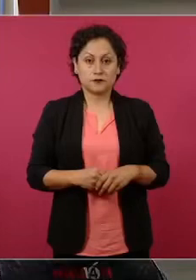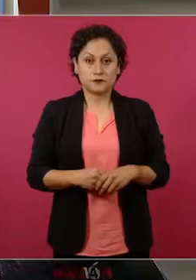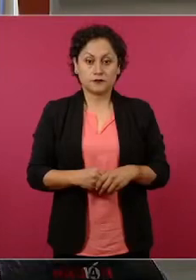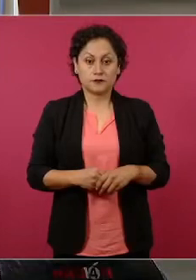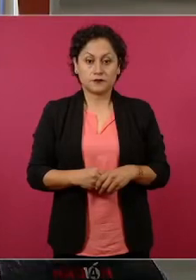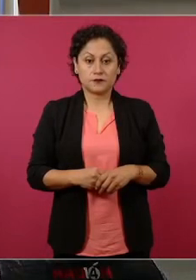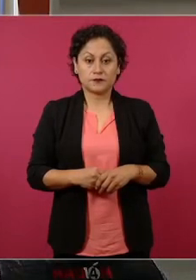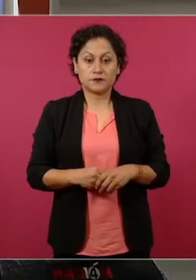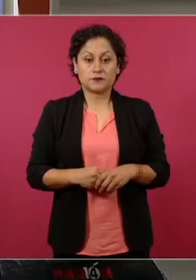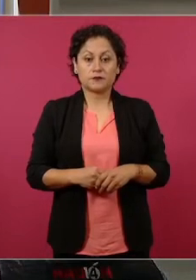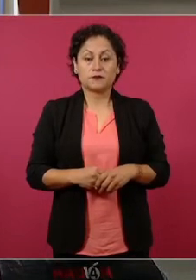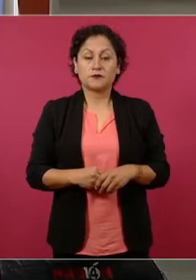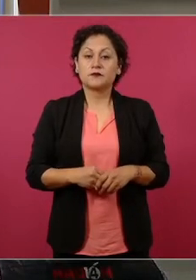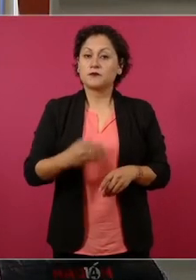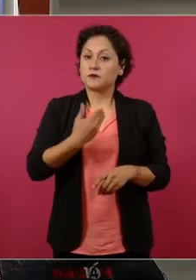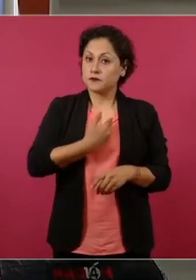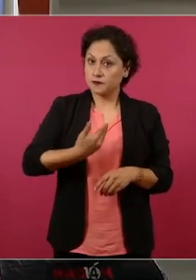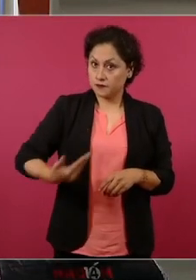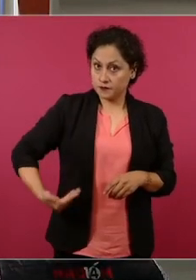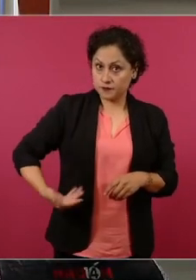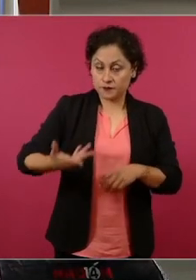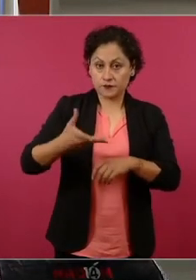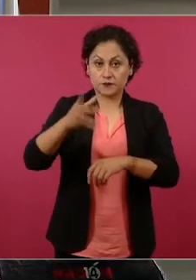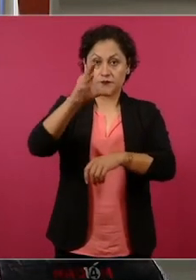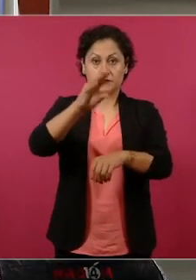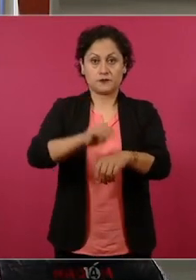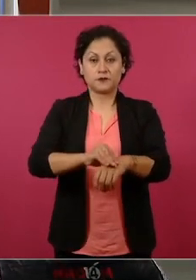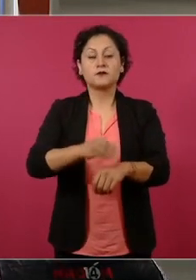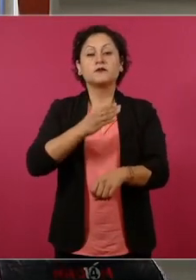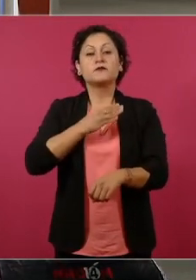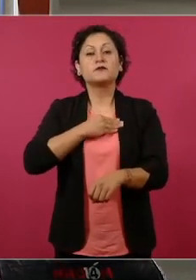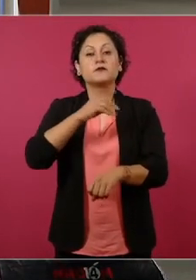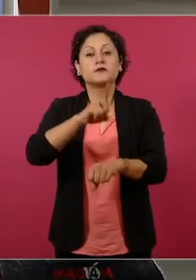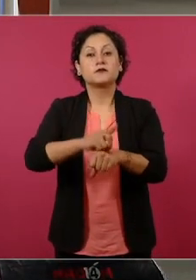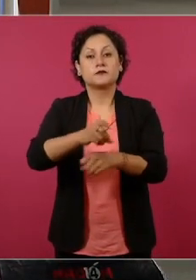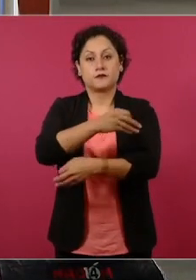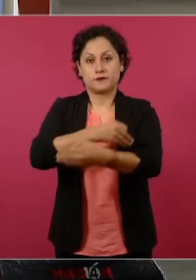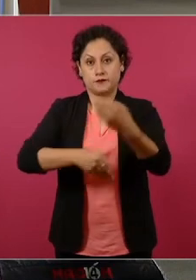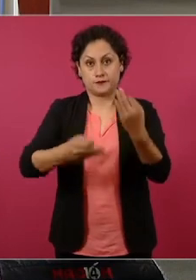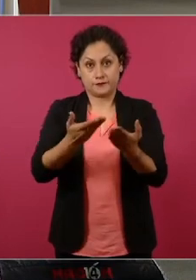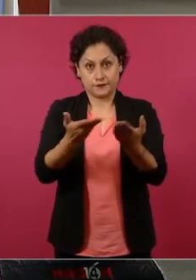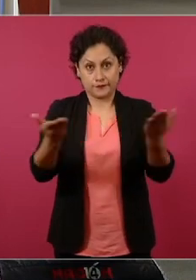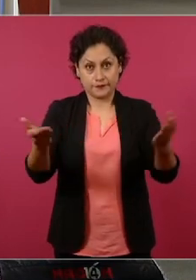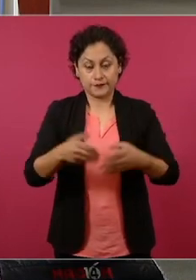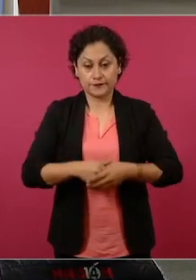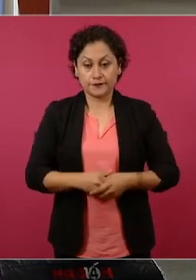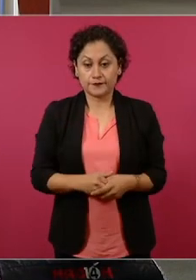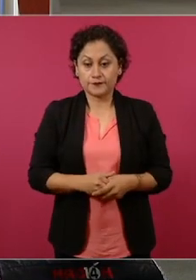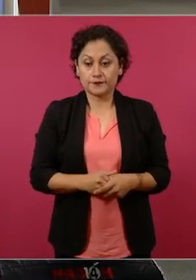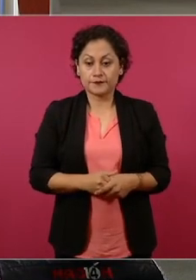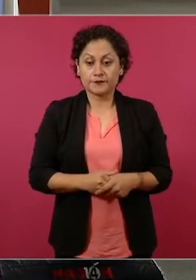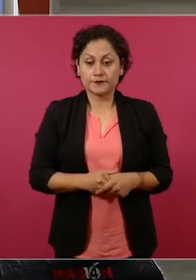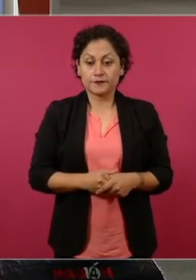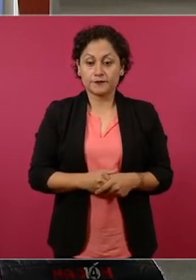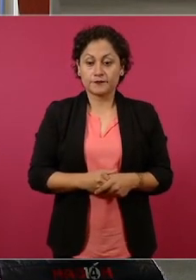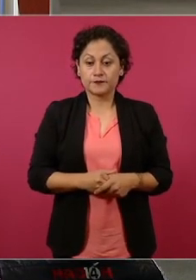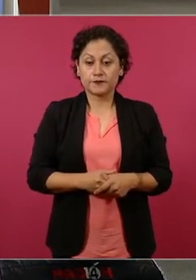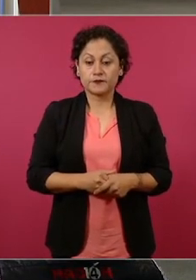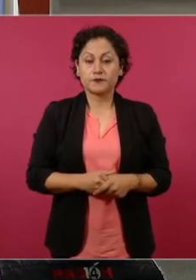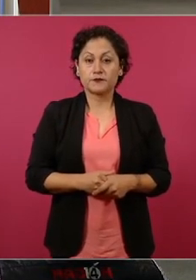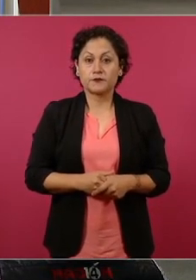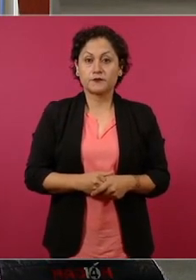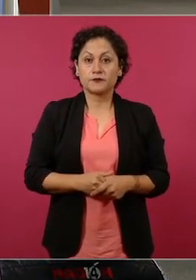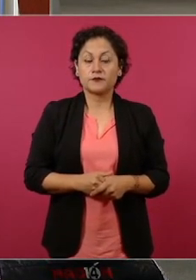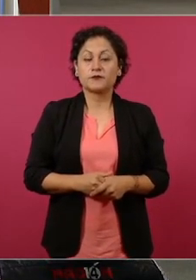Con su permiso, señor presidente. Buenos días a todas y a todos. El día de hoy nos